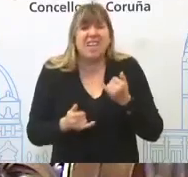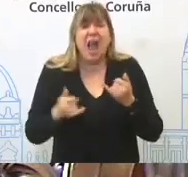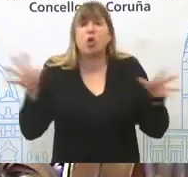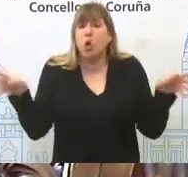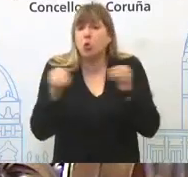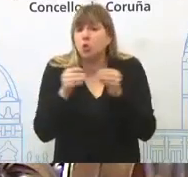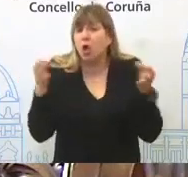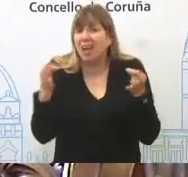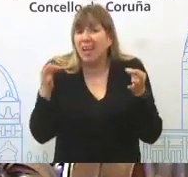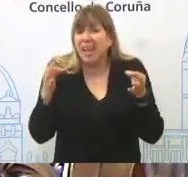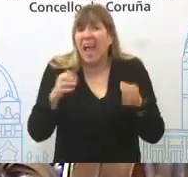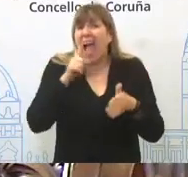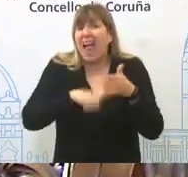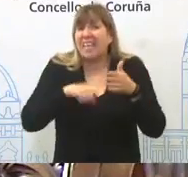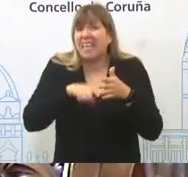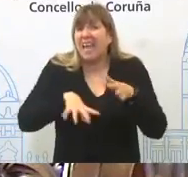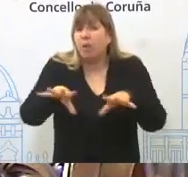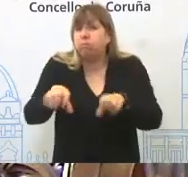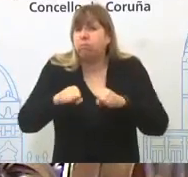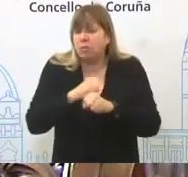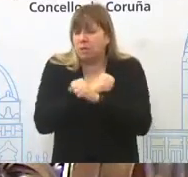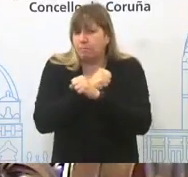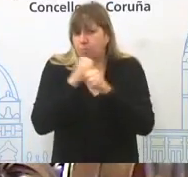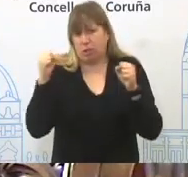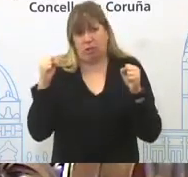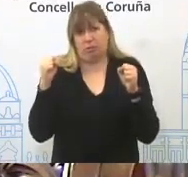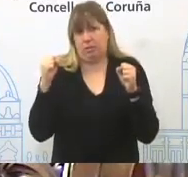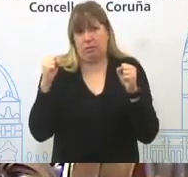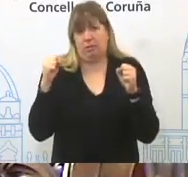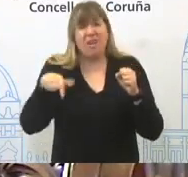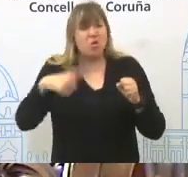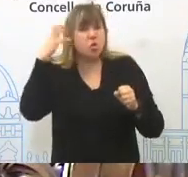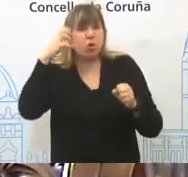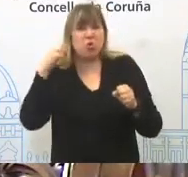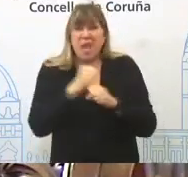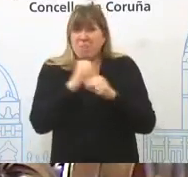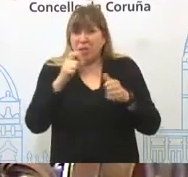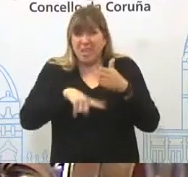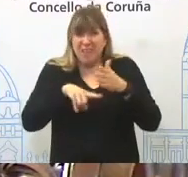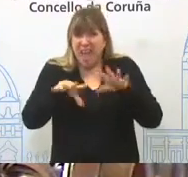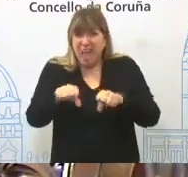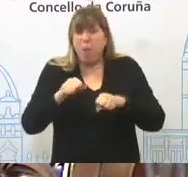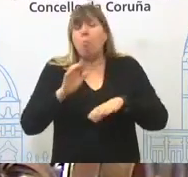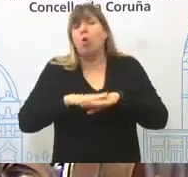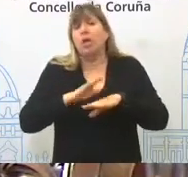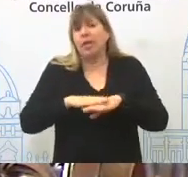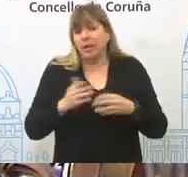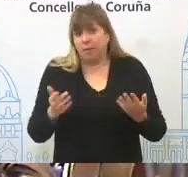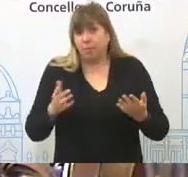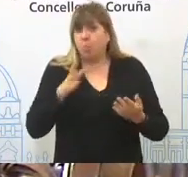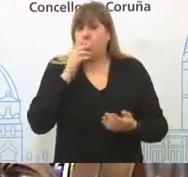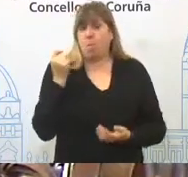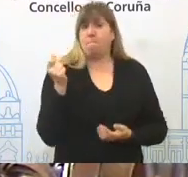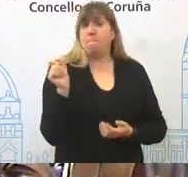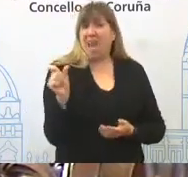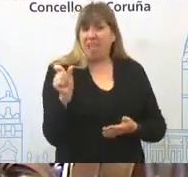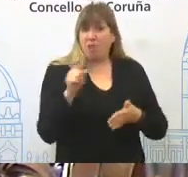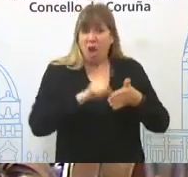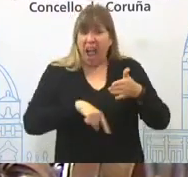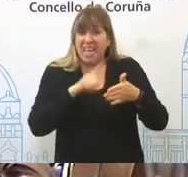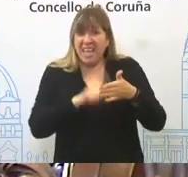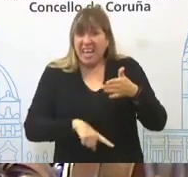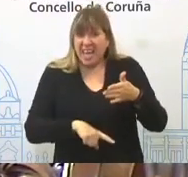Na Coruña é imposible alugar por varias razóns. En primeiro lugar, porque os prezos do aluguer